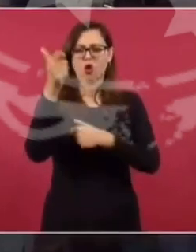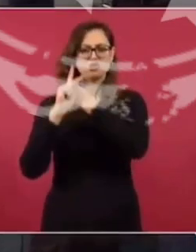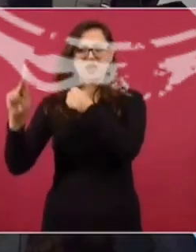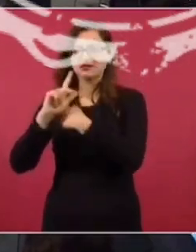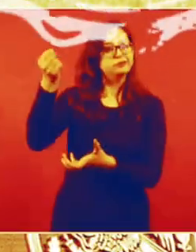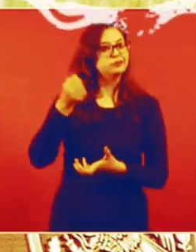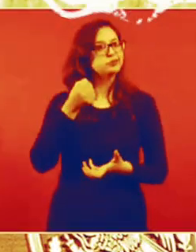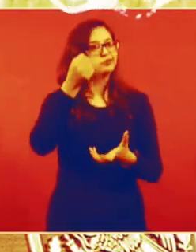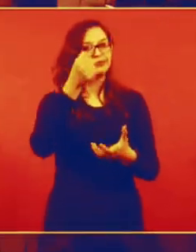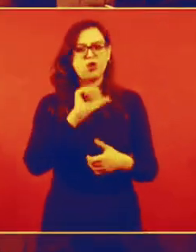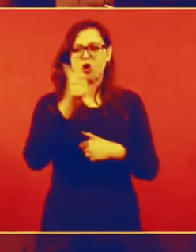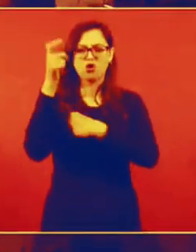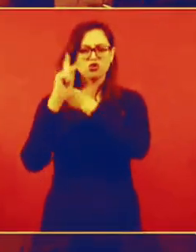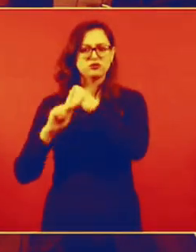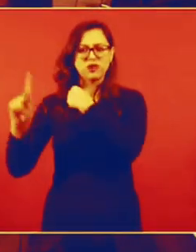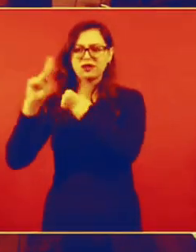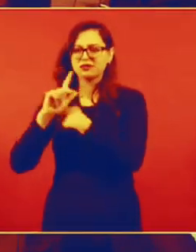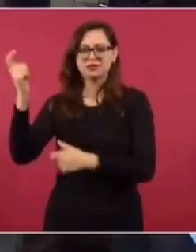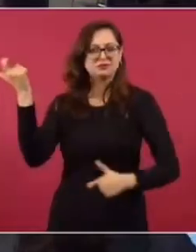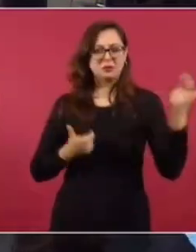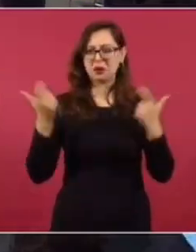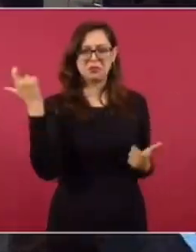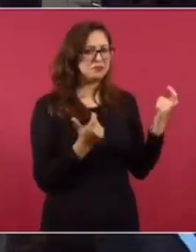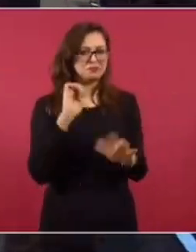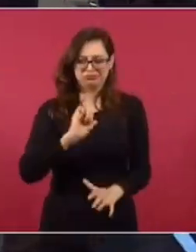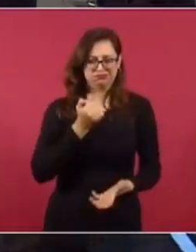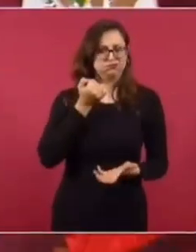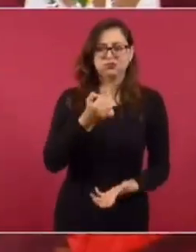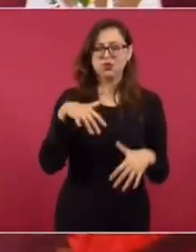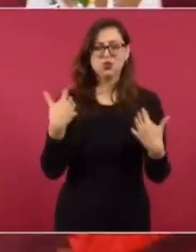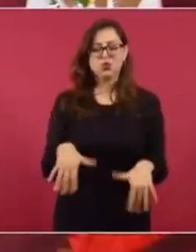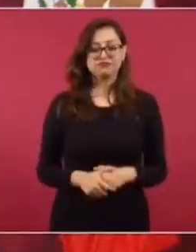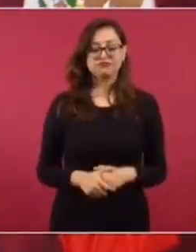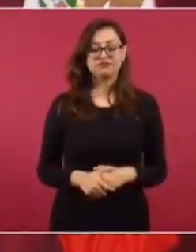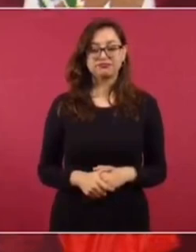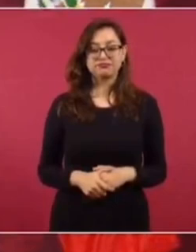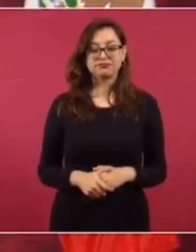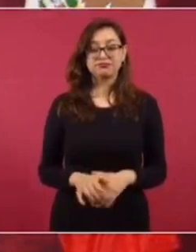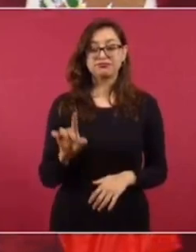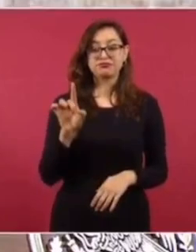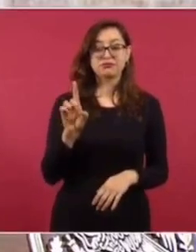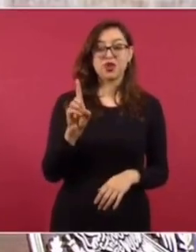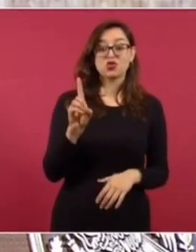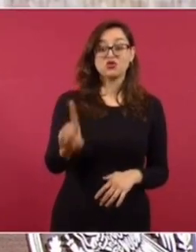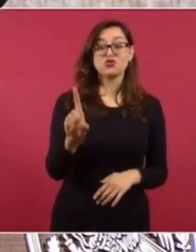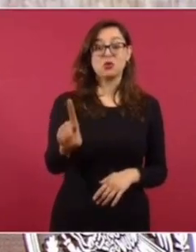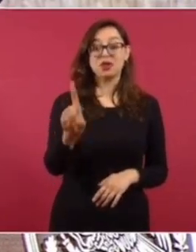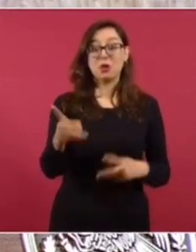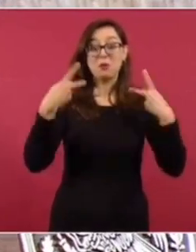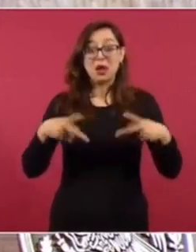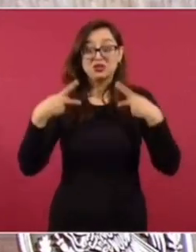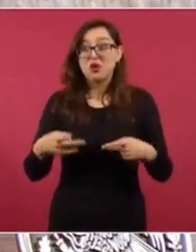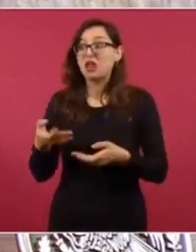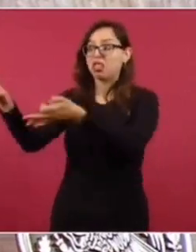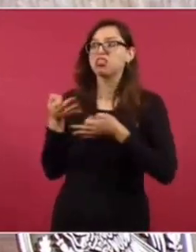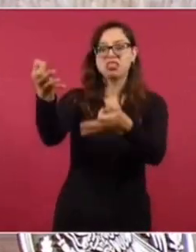La conmemoración, la conmemoración ahora del día domingo, son tantos los acarreados que ya no hay camiones.